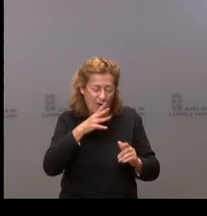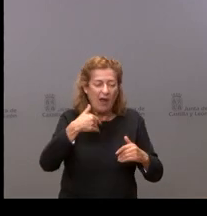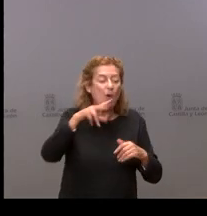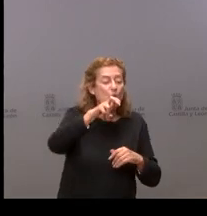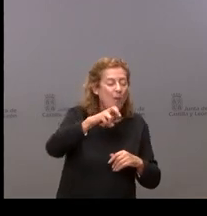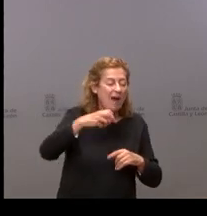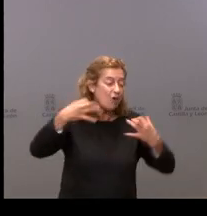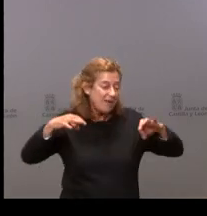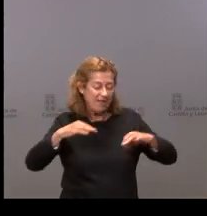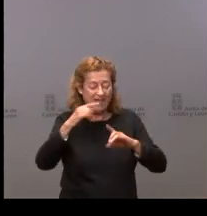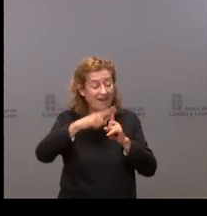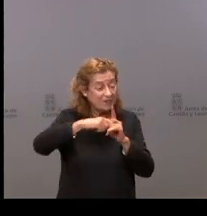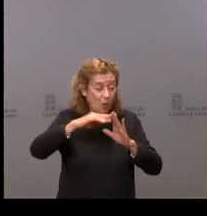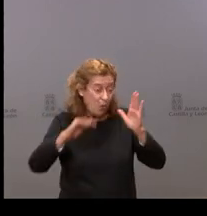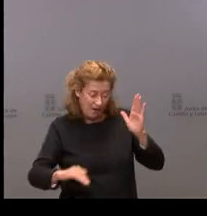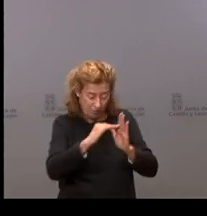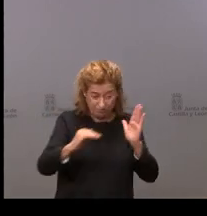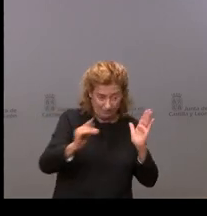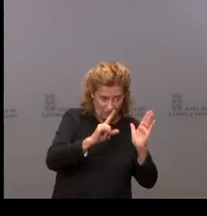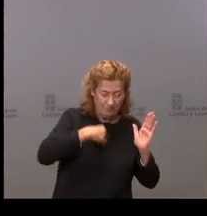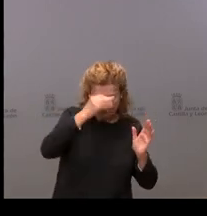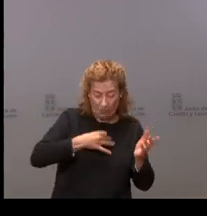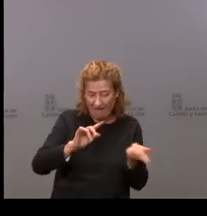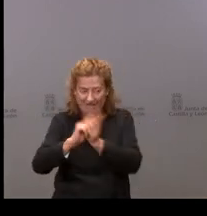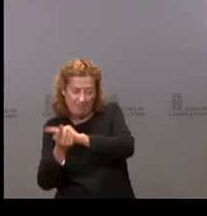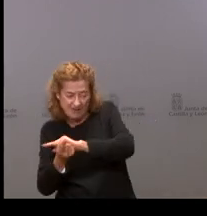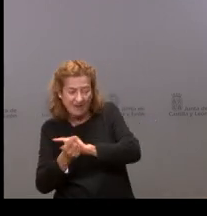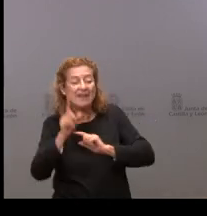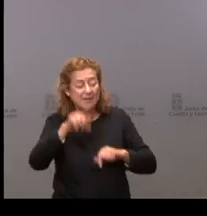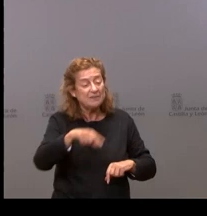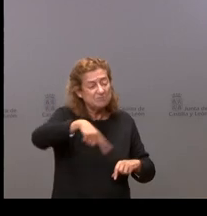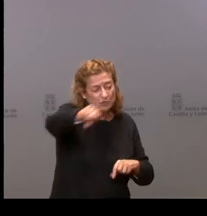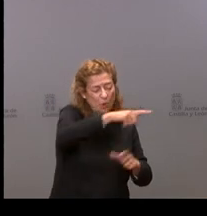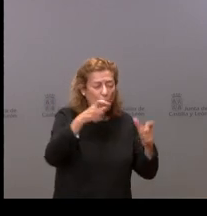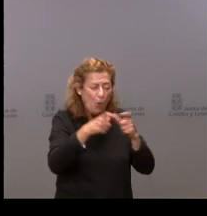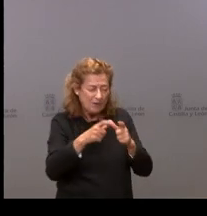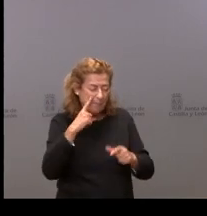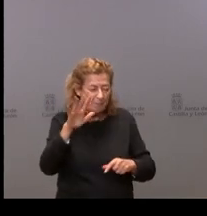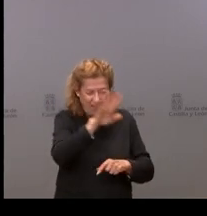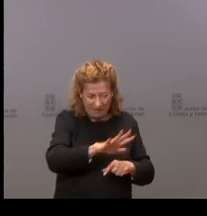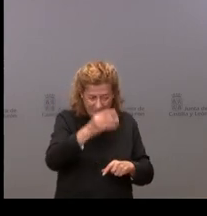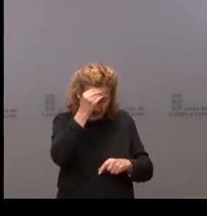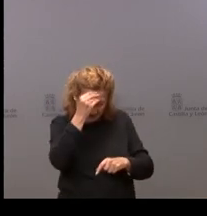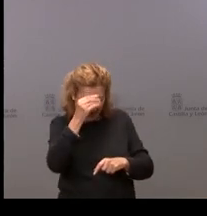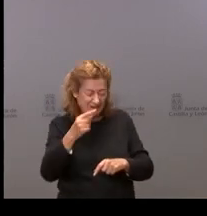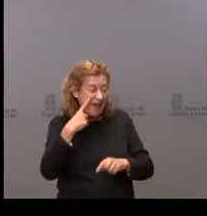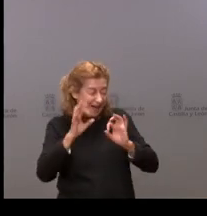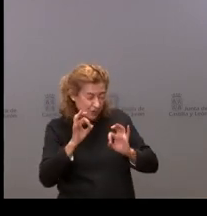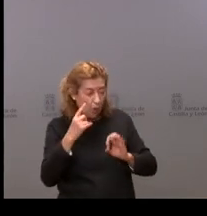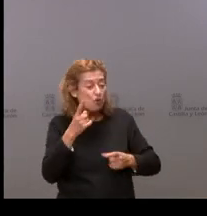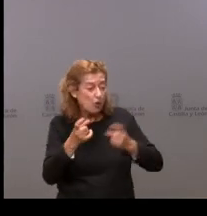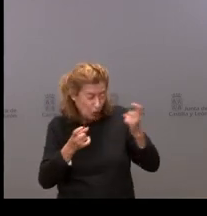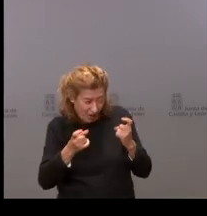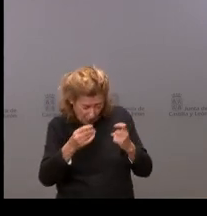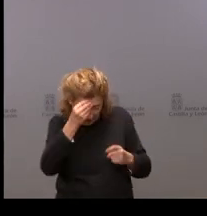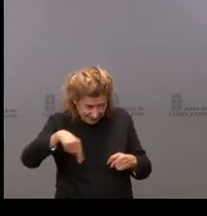bajo. Y si a usted le parece, a la Junta le parece, que la situación que tiene hoy la comunidad es de riesgo controlado. ¿Encaja en esa definición de riesgo